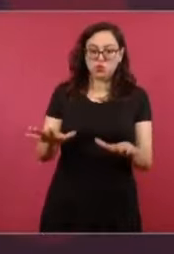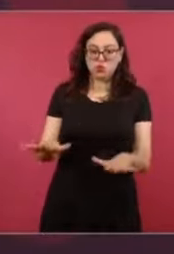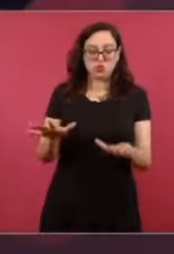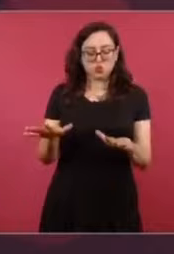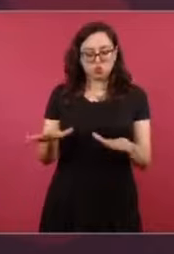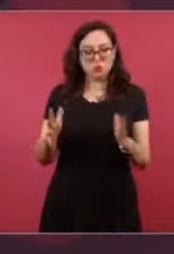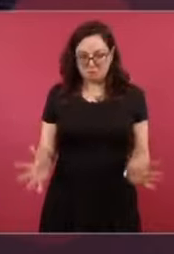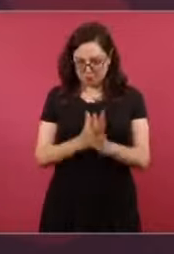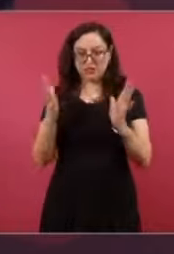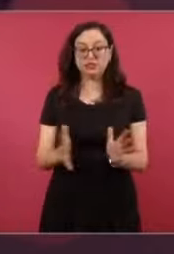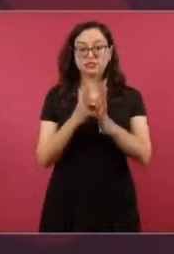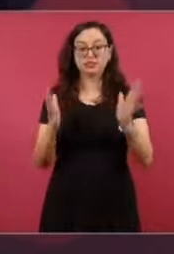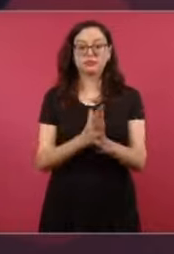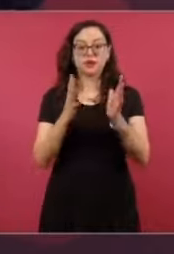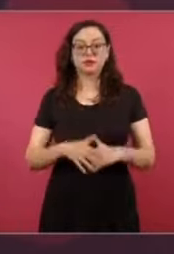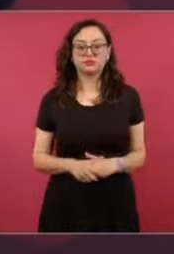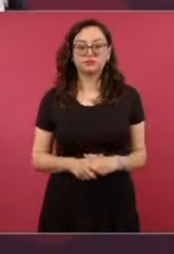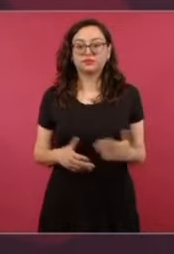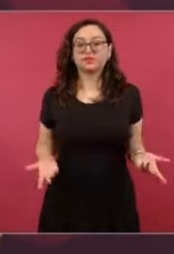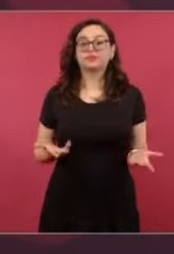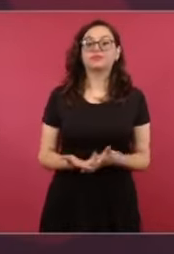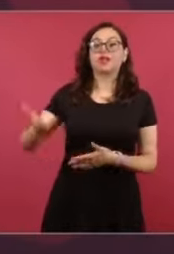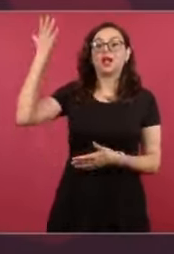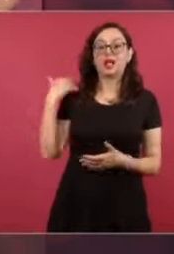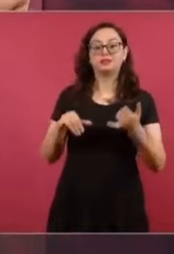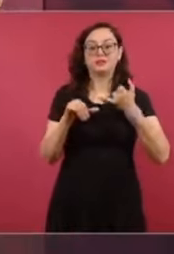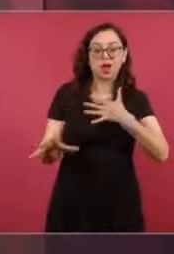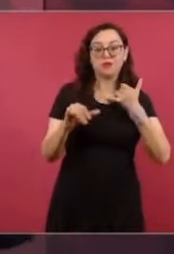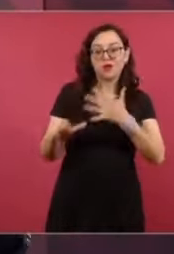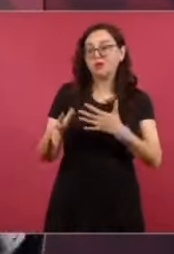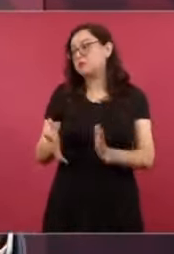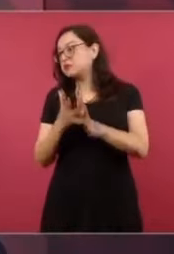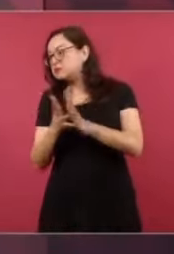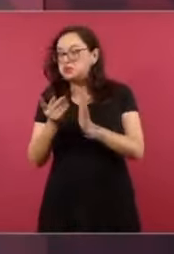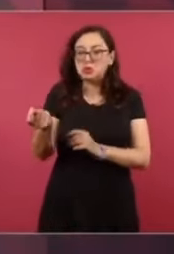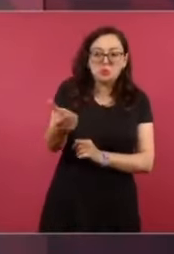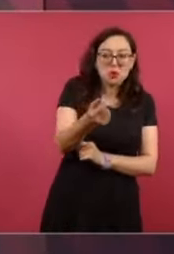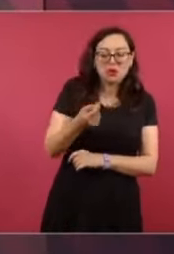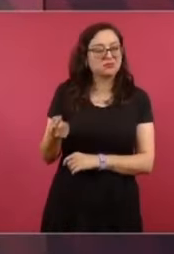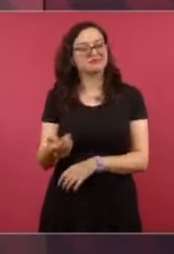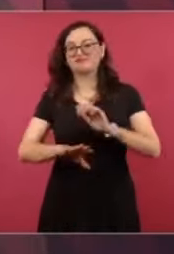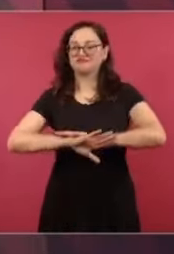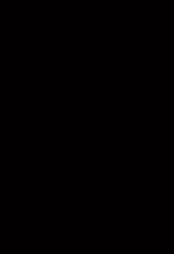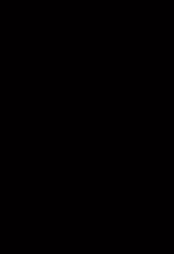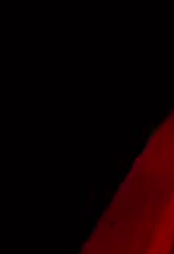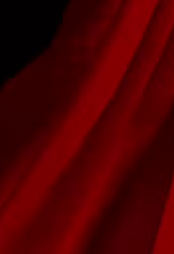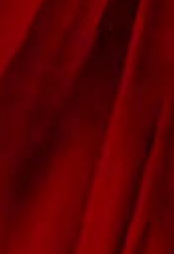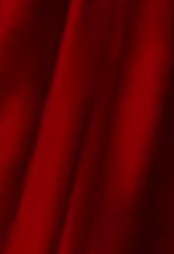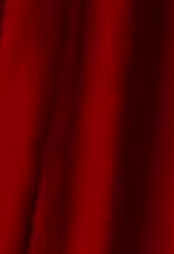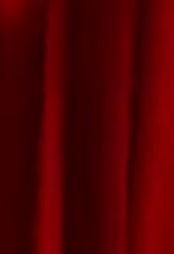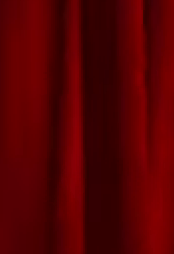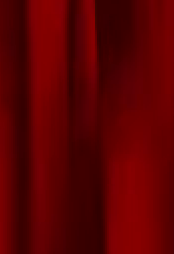nada de el México de los fraudes No, eso se quedó atrás No, eso se quedó atrás